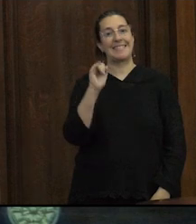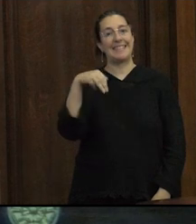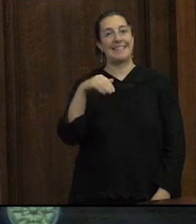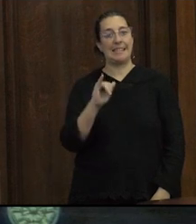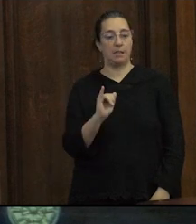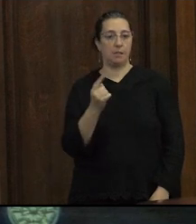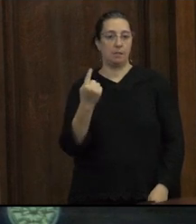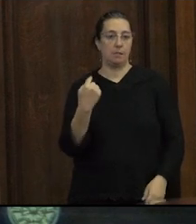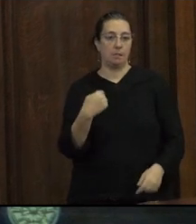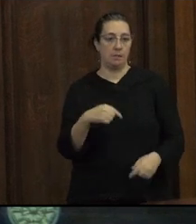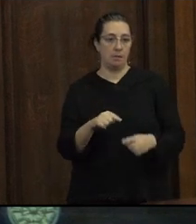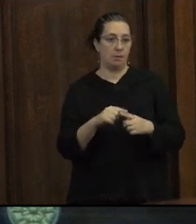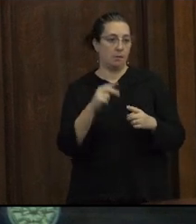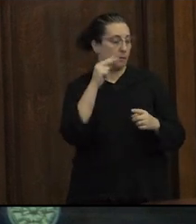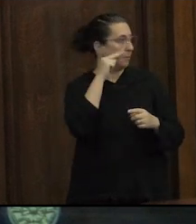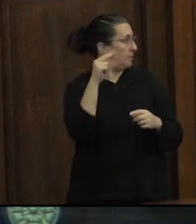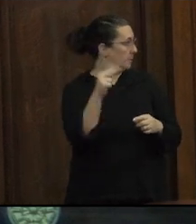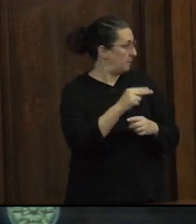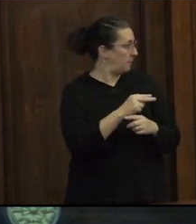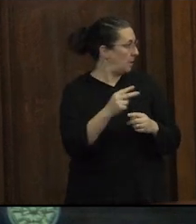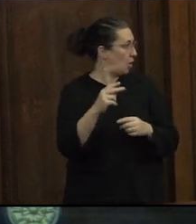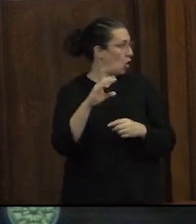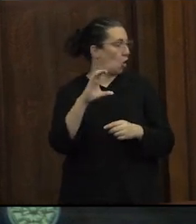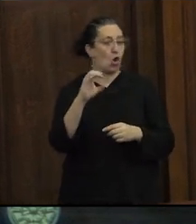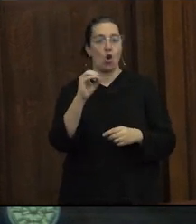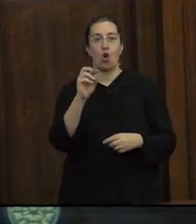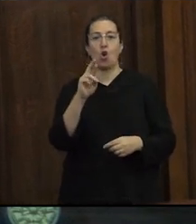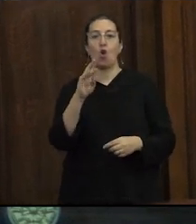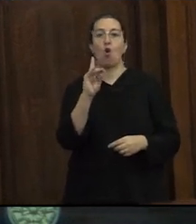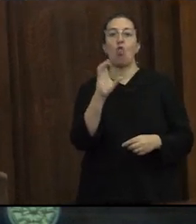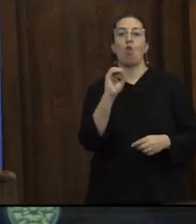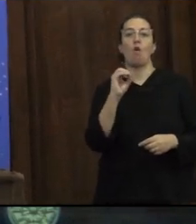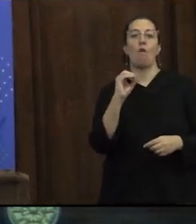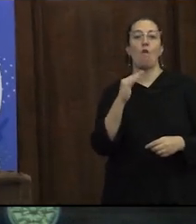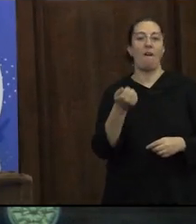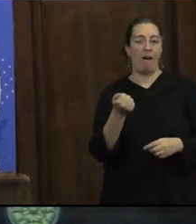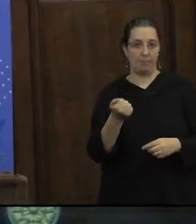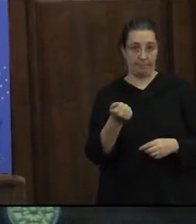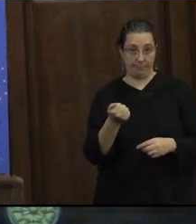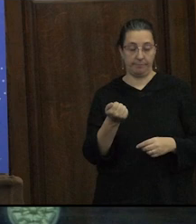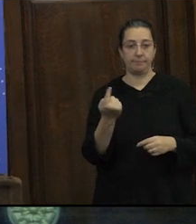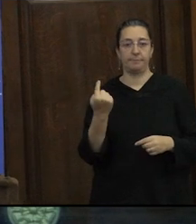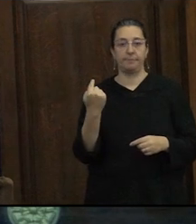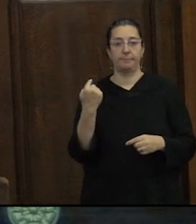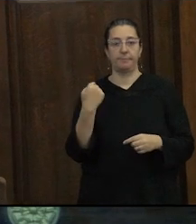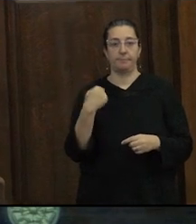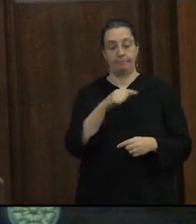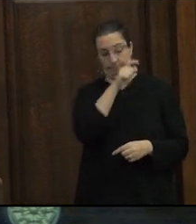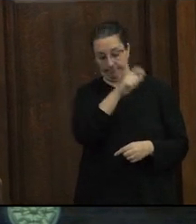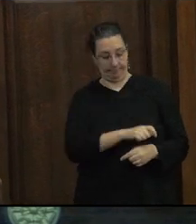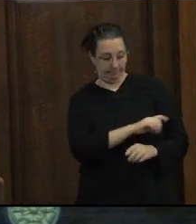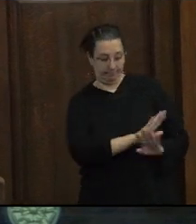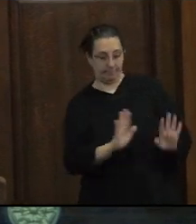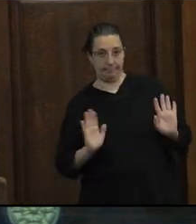cordobesa ella, ya se van a dar cuenta que es cordobesa porque ella es radicalmente cordobesa,